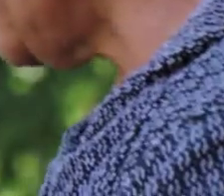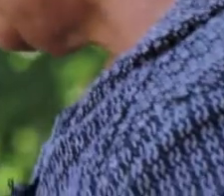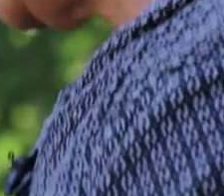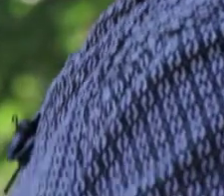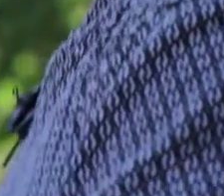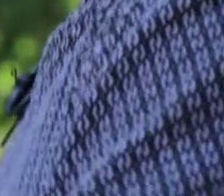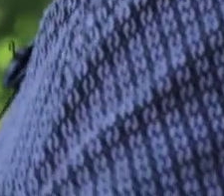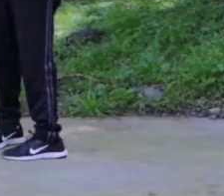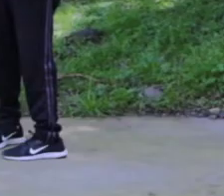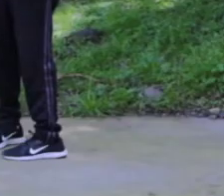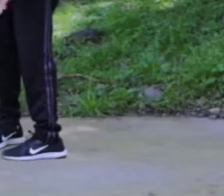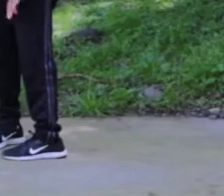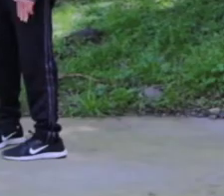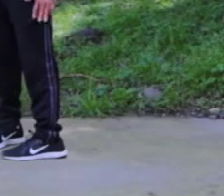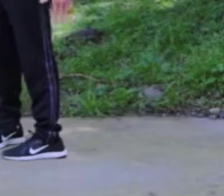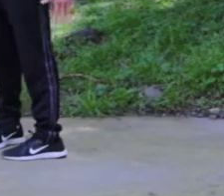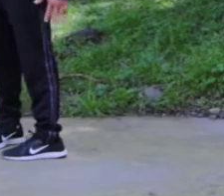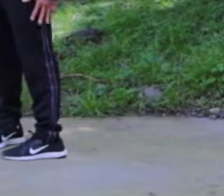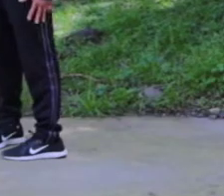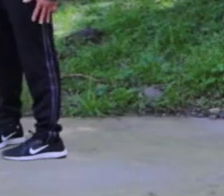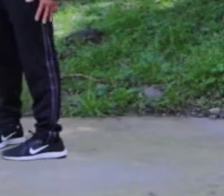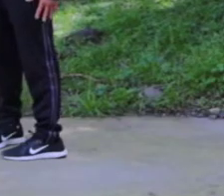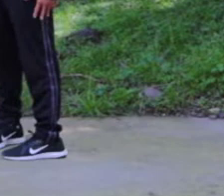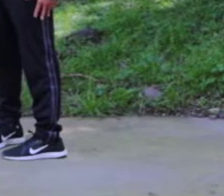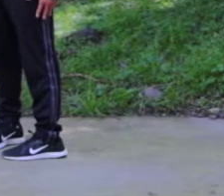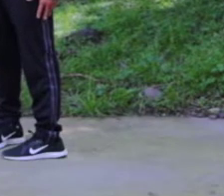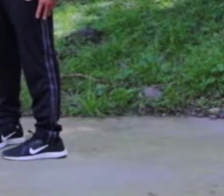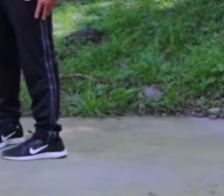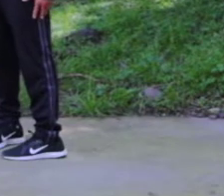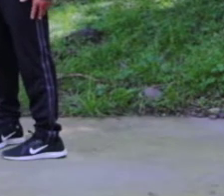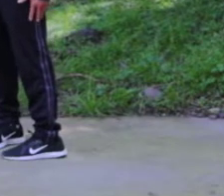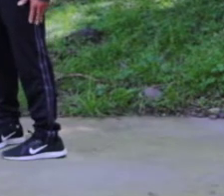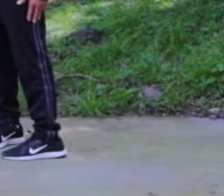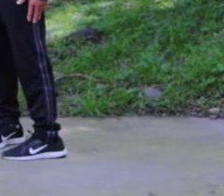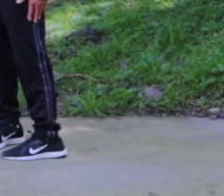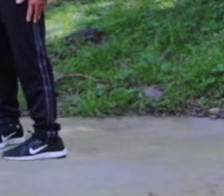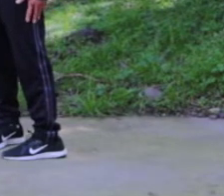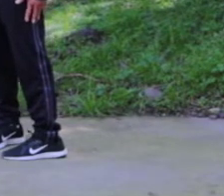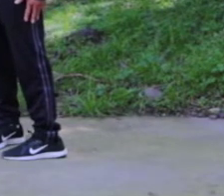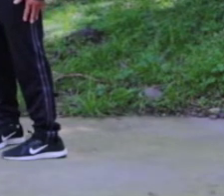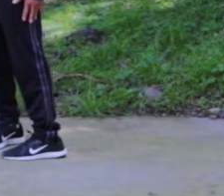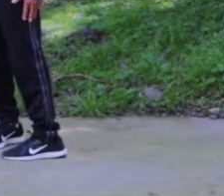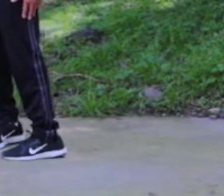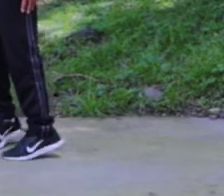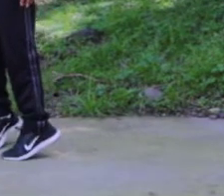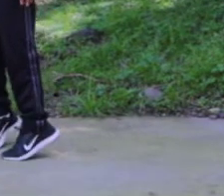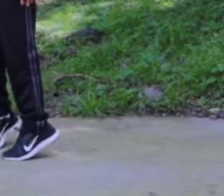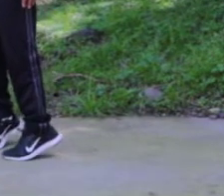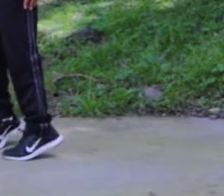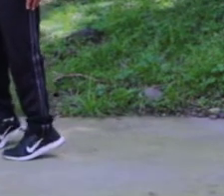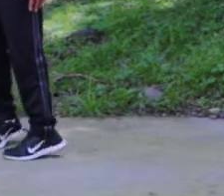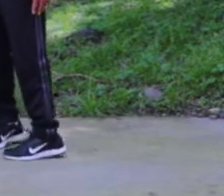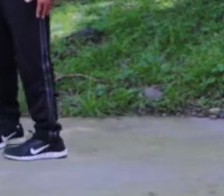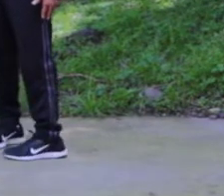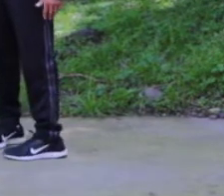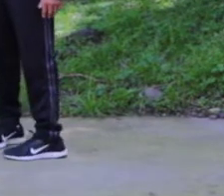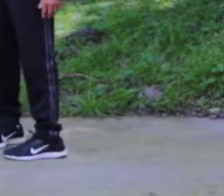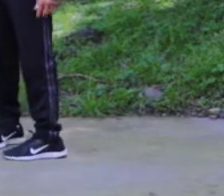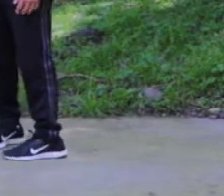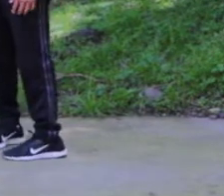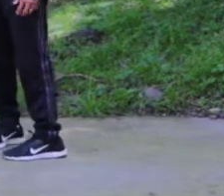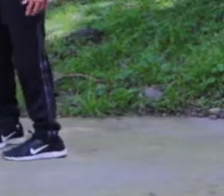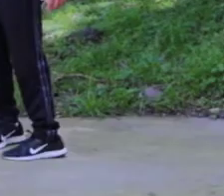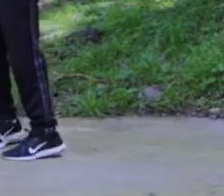meter las puntas hacia adentro. Y nos paramos derecho. Y hacemos la elevación de talones. Arriba.